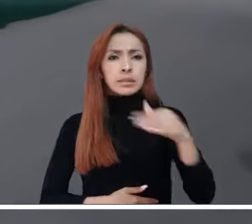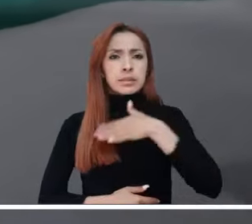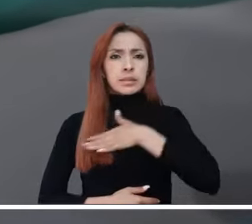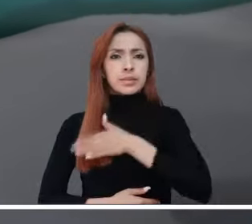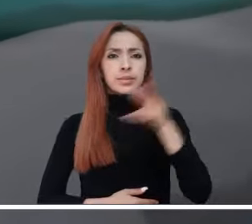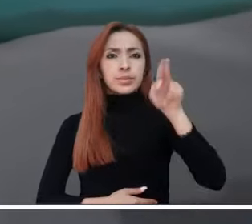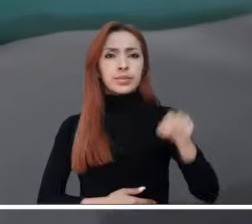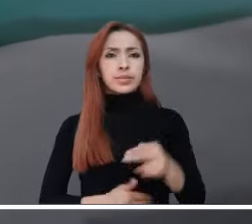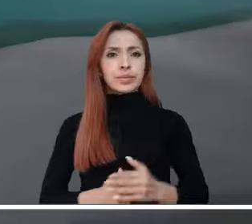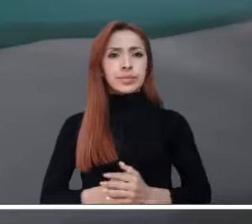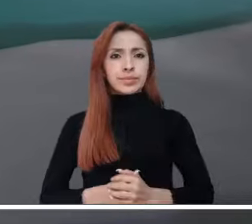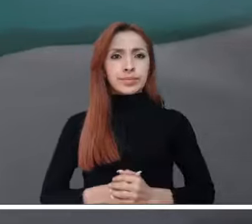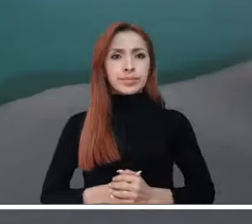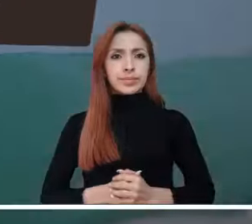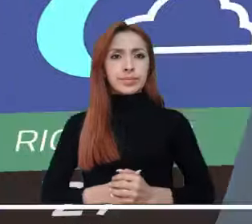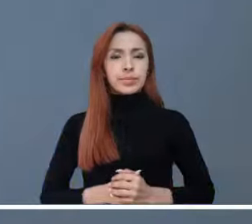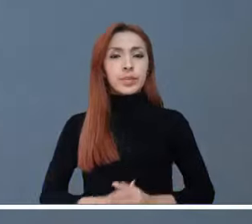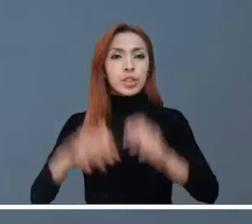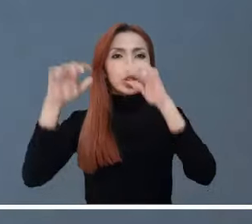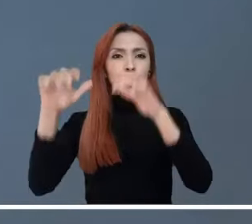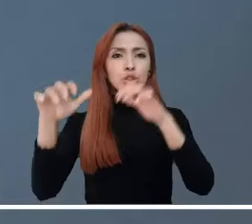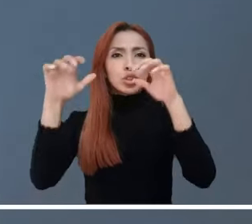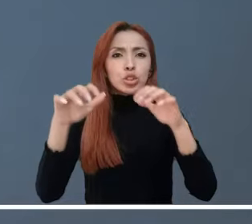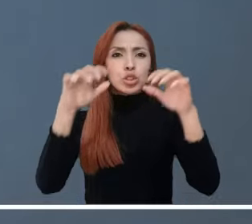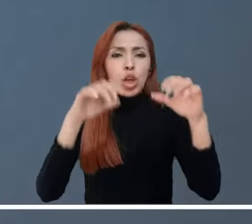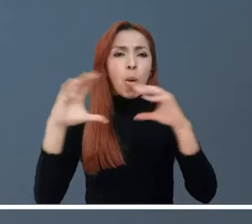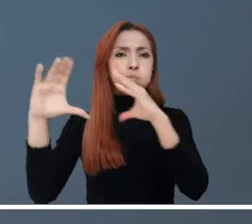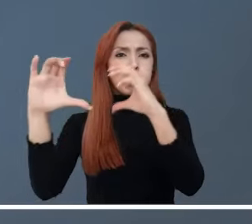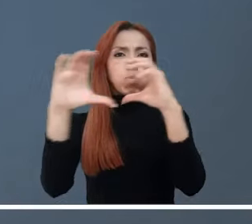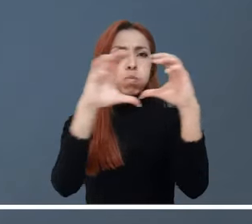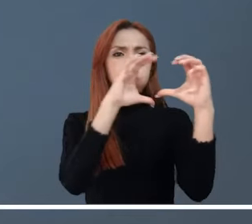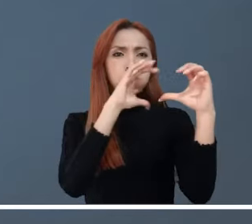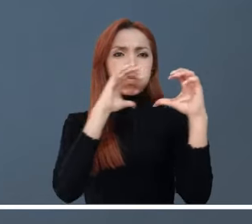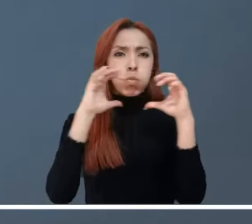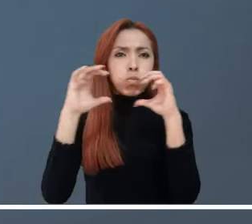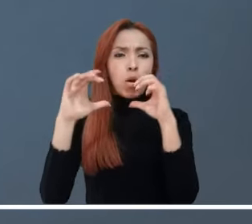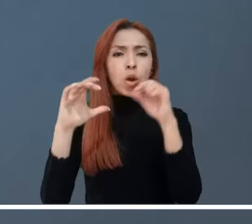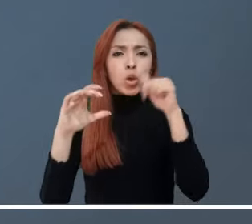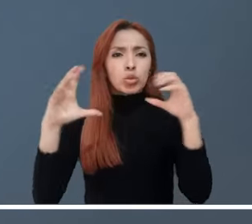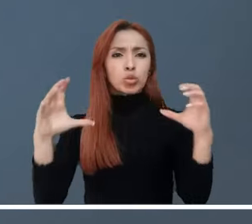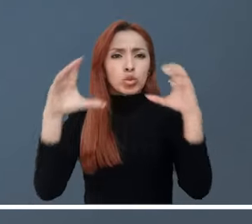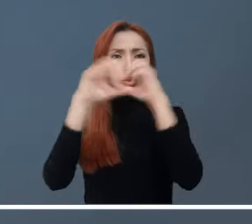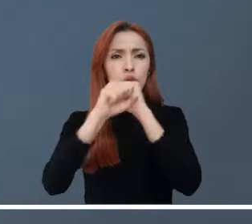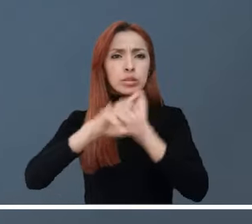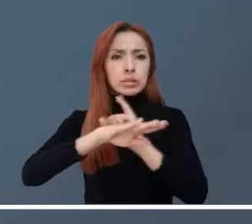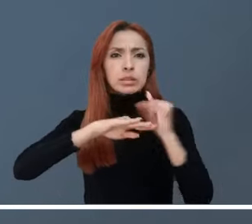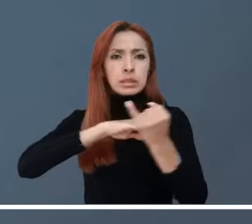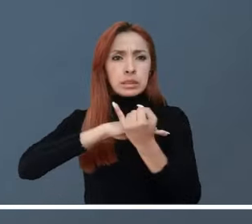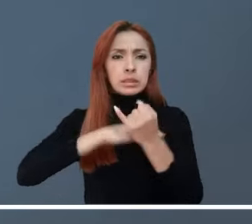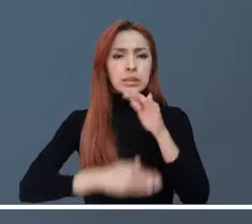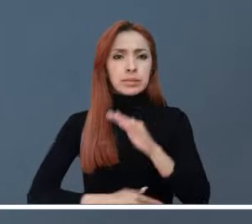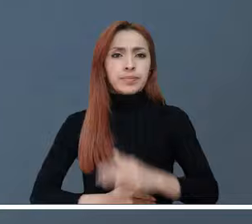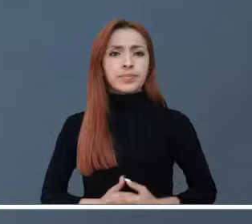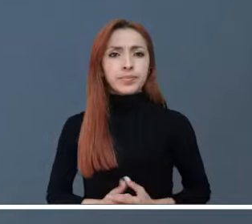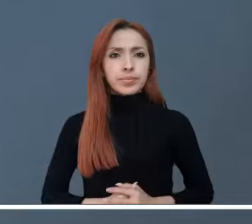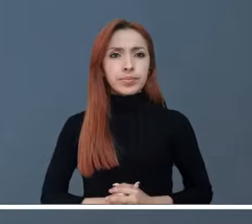Sucre. Las lluvias ligeras con nubosidad variada se tomarán la noche en las islas colombianas.